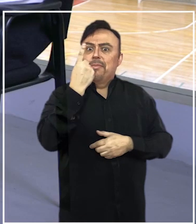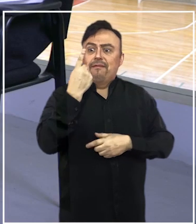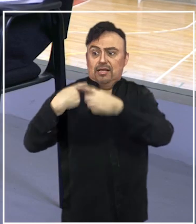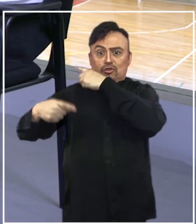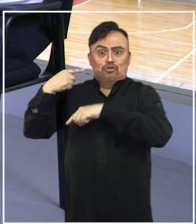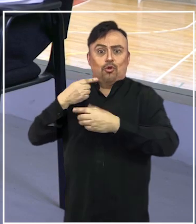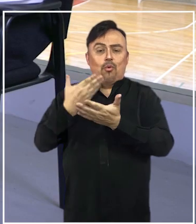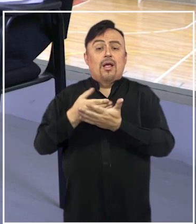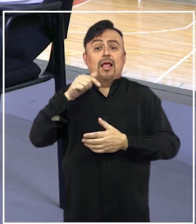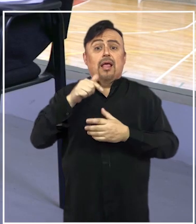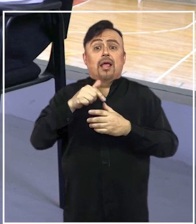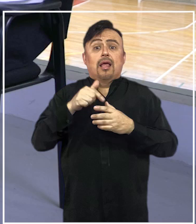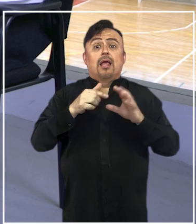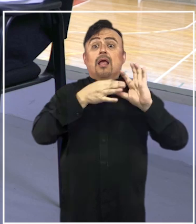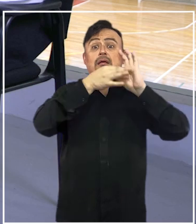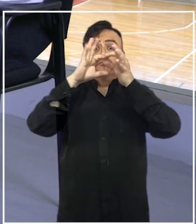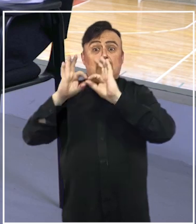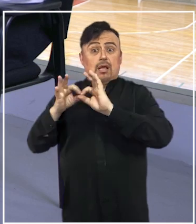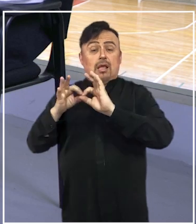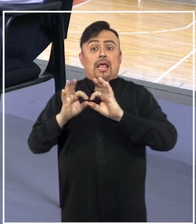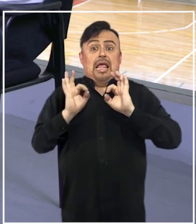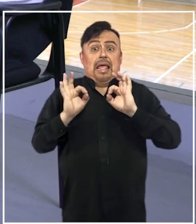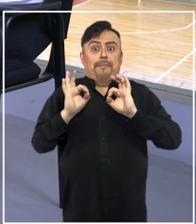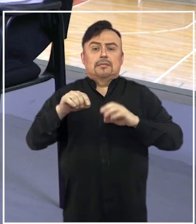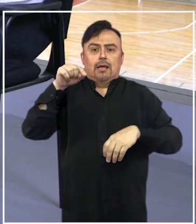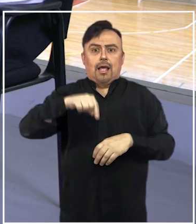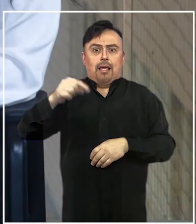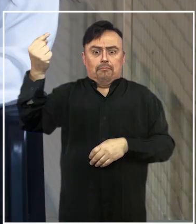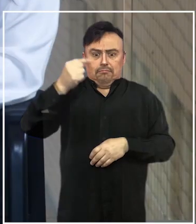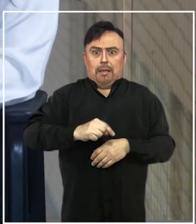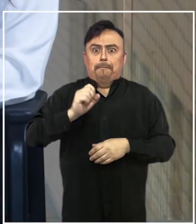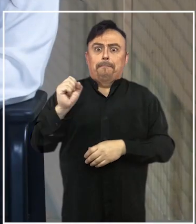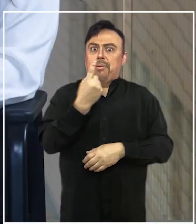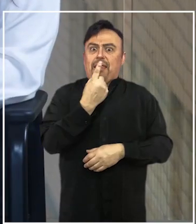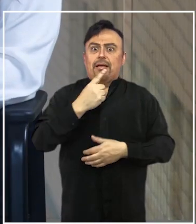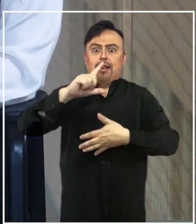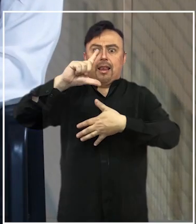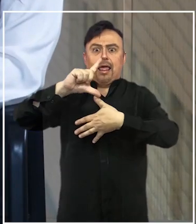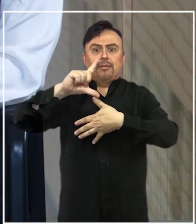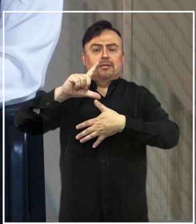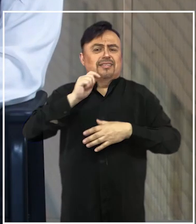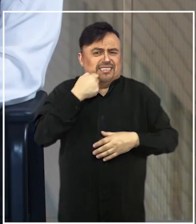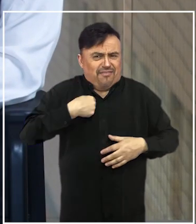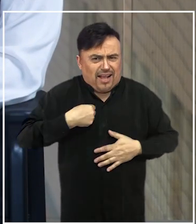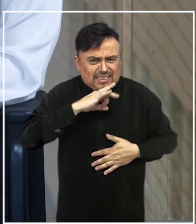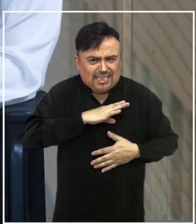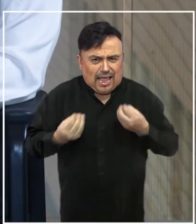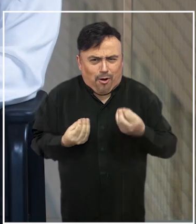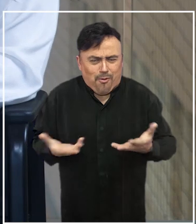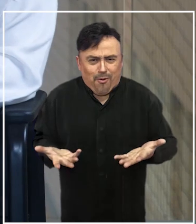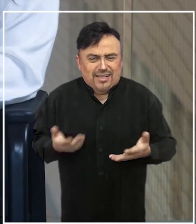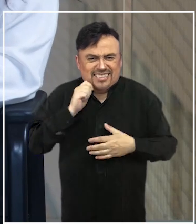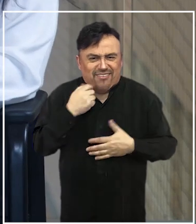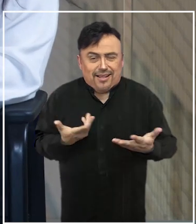los Juegos Mundiales de las Olimpíadas Especiales que esto va a ocurrir en Latinoamérica. ¿Qué significa esto para nuestro país? ¿Podemos decir que tal